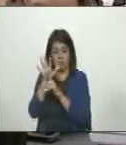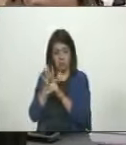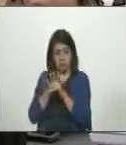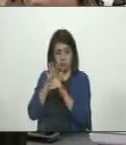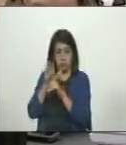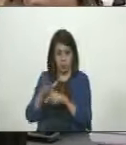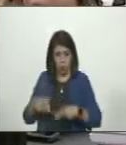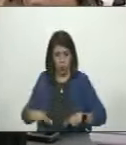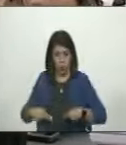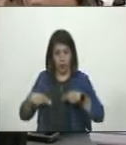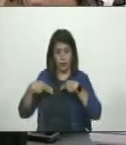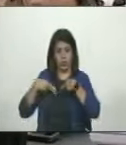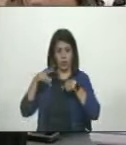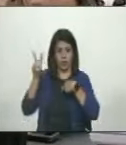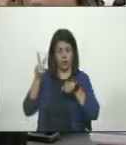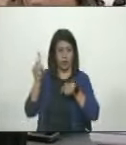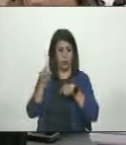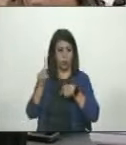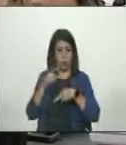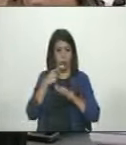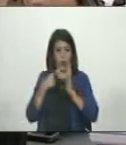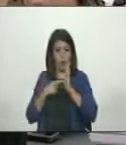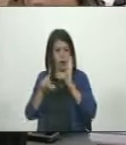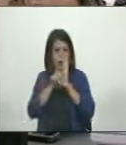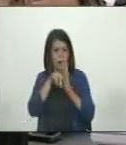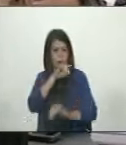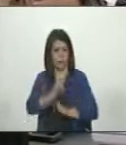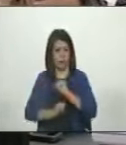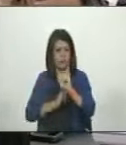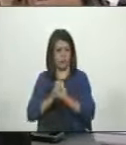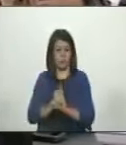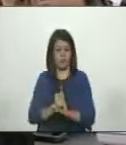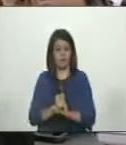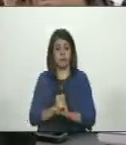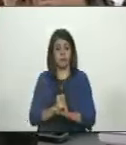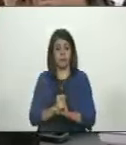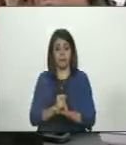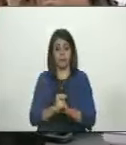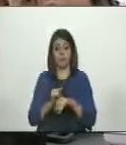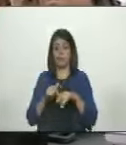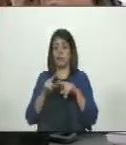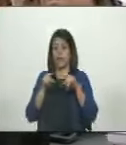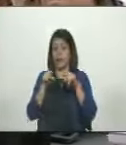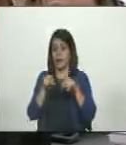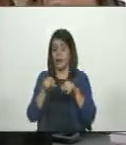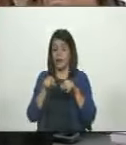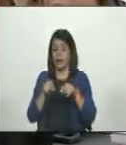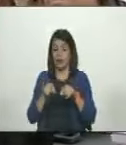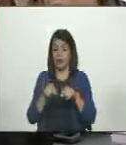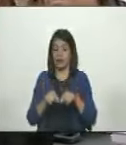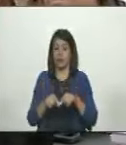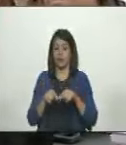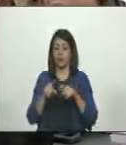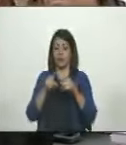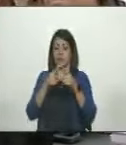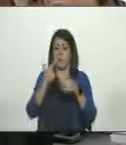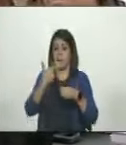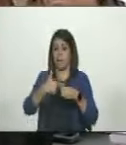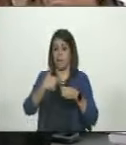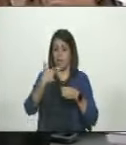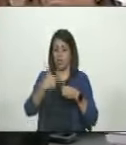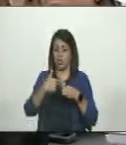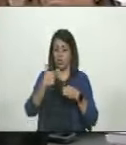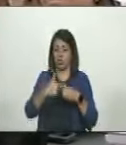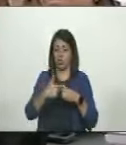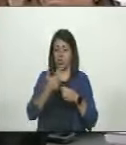humanitario y que sigue violando las leyes internacionales. En todo caso, estos recursos petroleros,